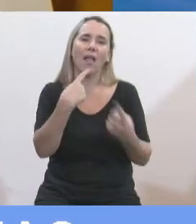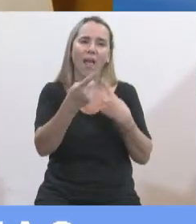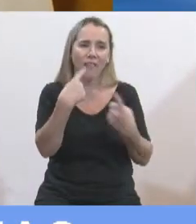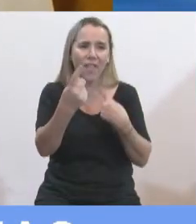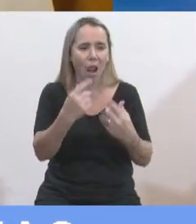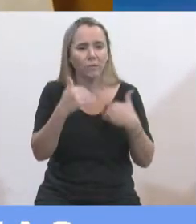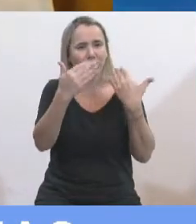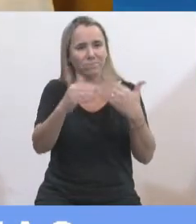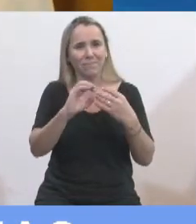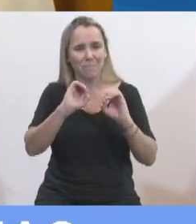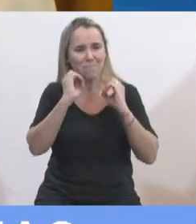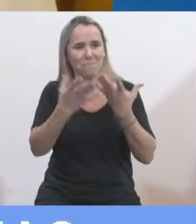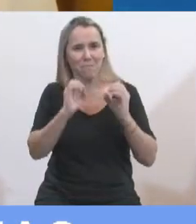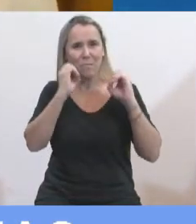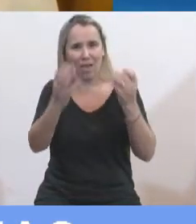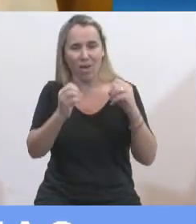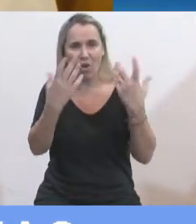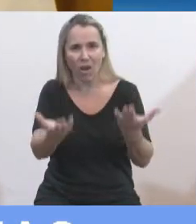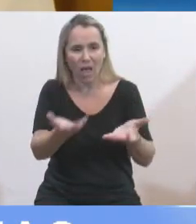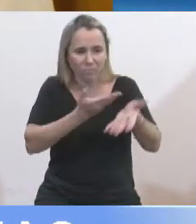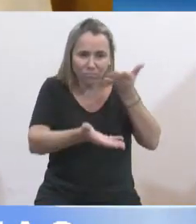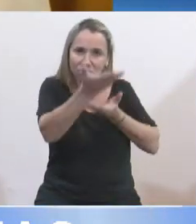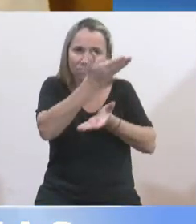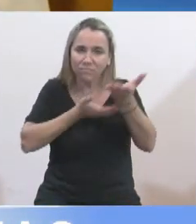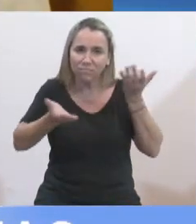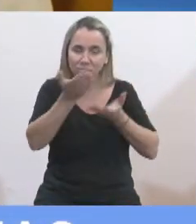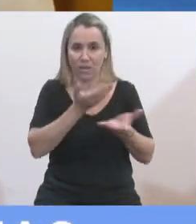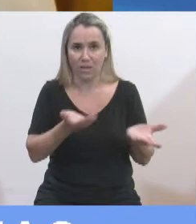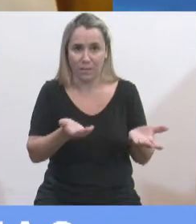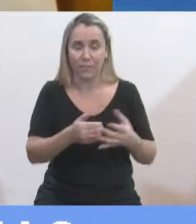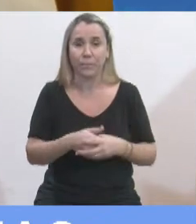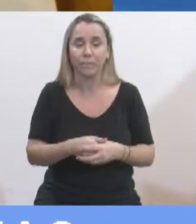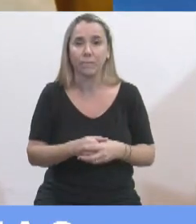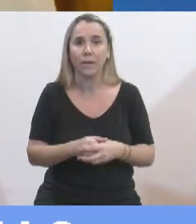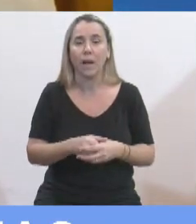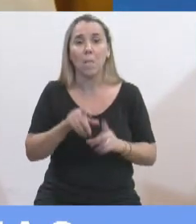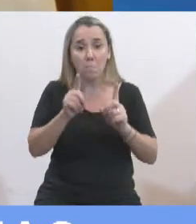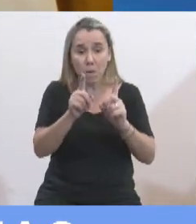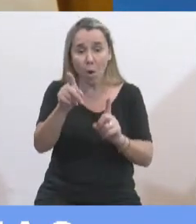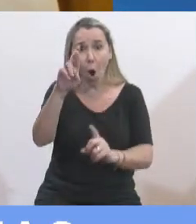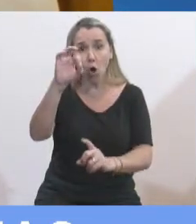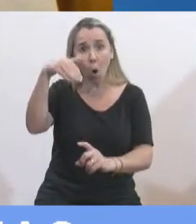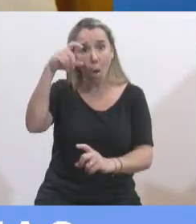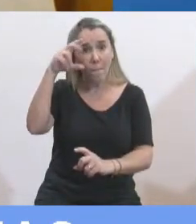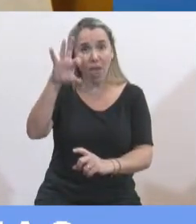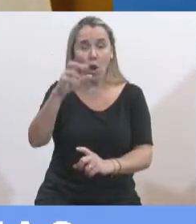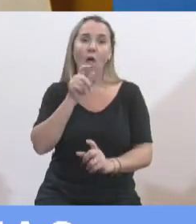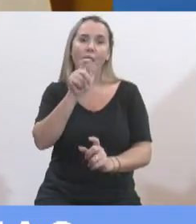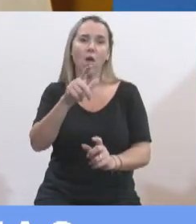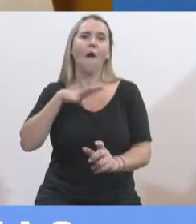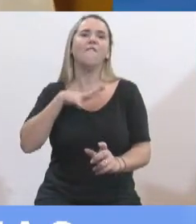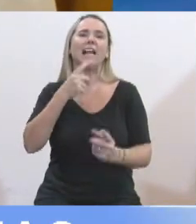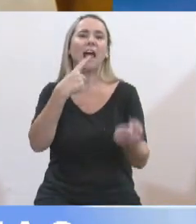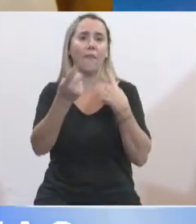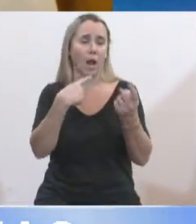el problema que estábamos teniendo, y obviamente que nosotros, esto que dijo Romero, que faltó el diálogo, eso